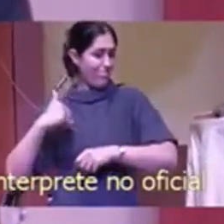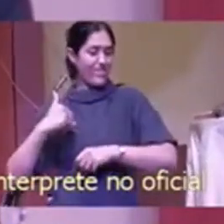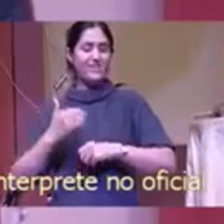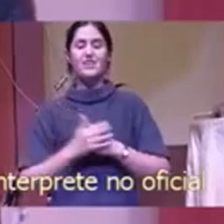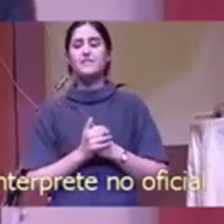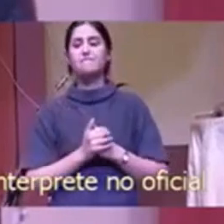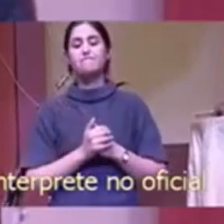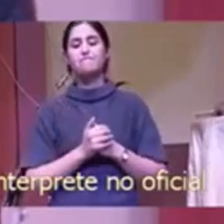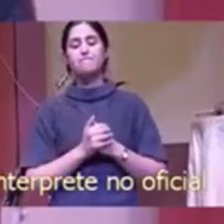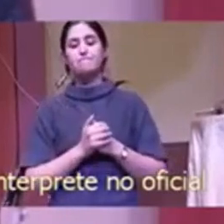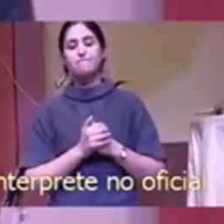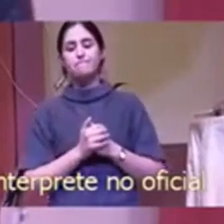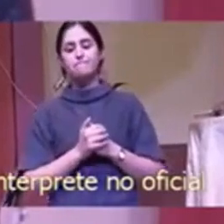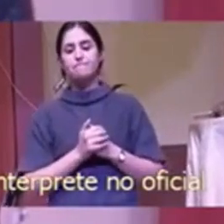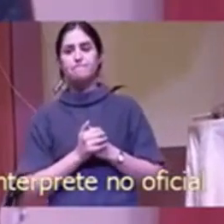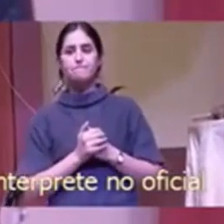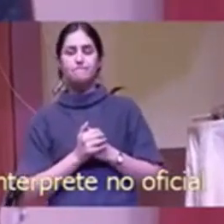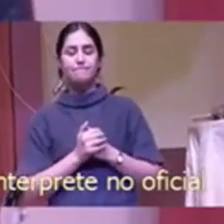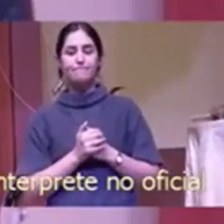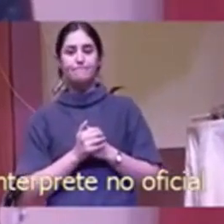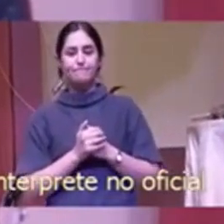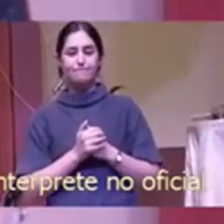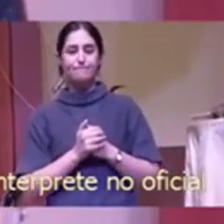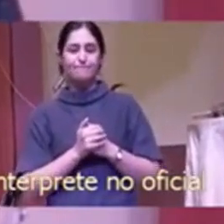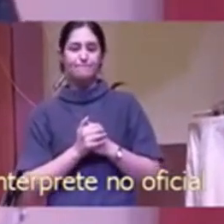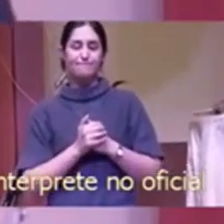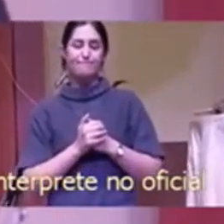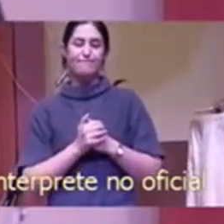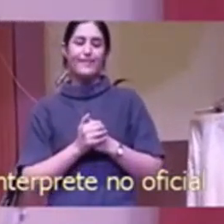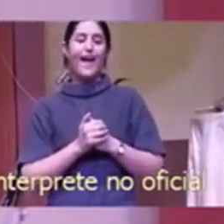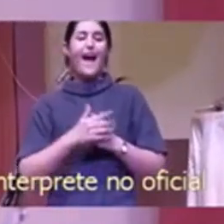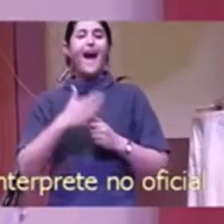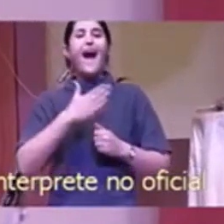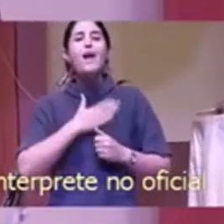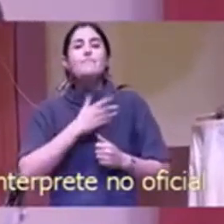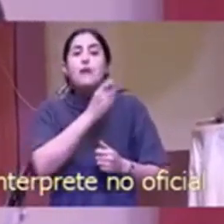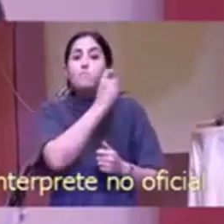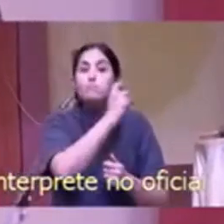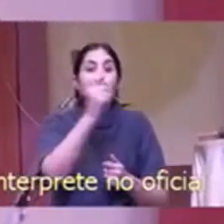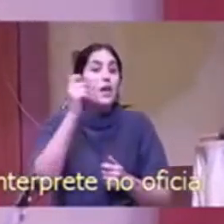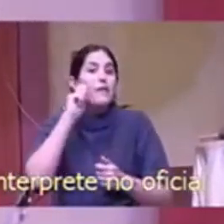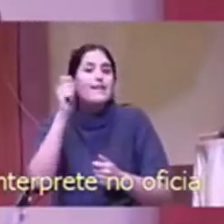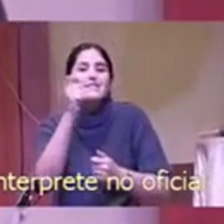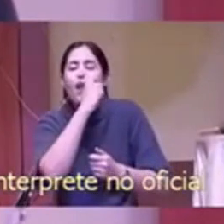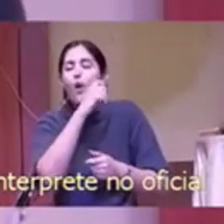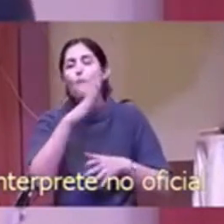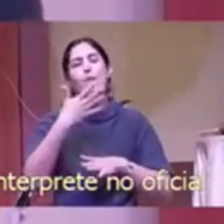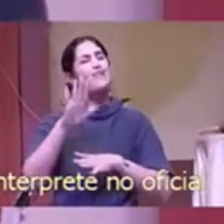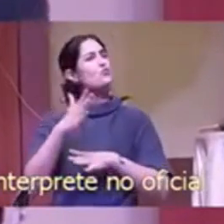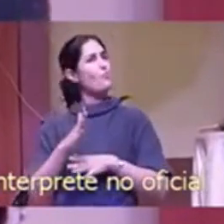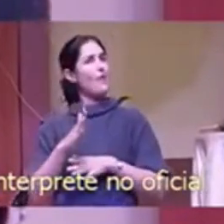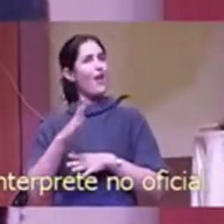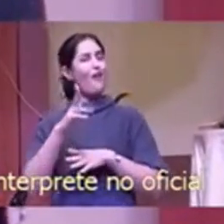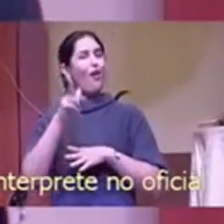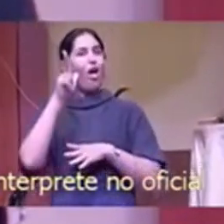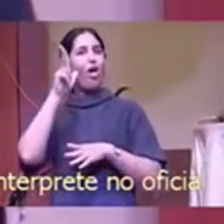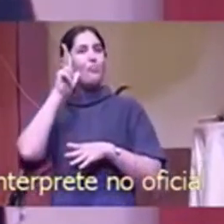besaron por lo menos 3.000 mujeres.